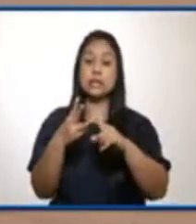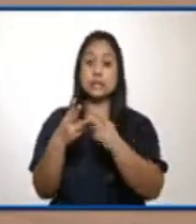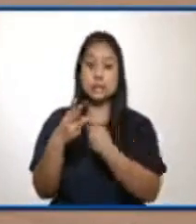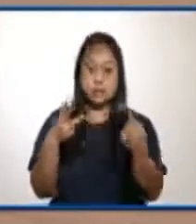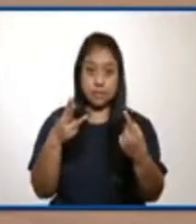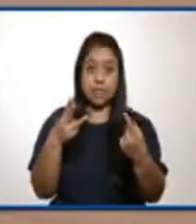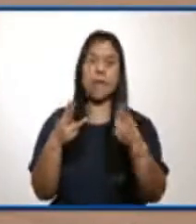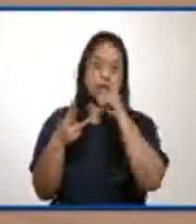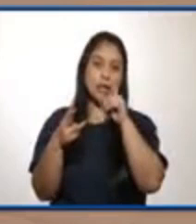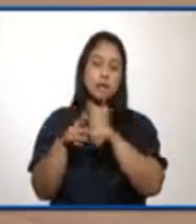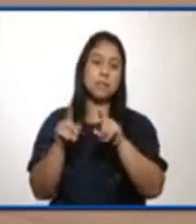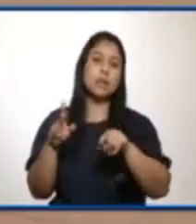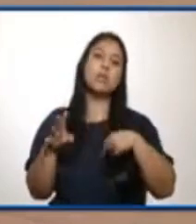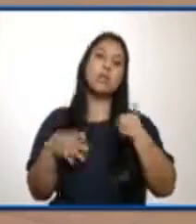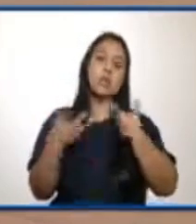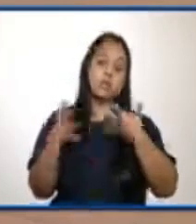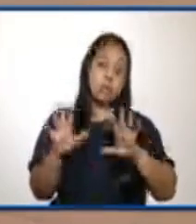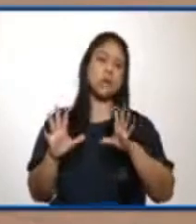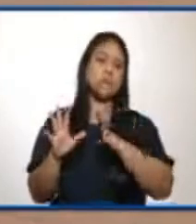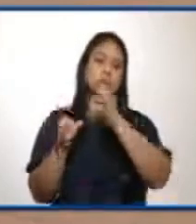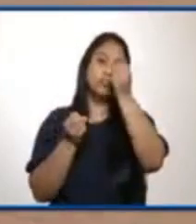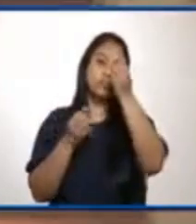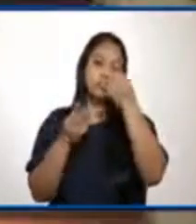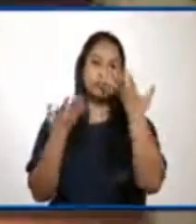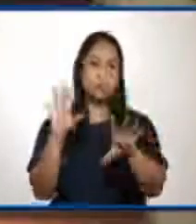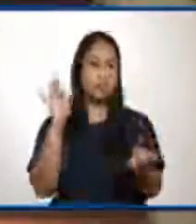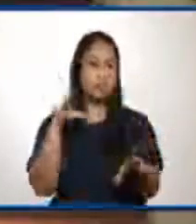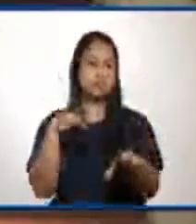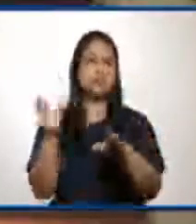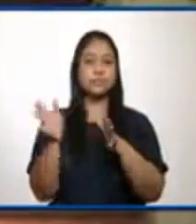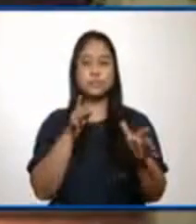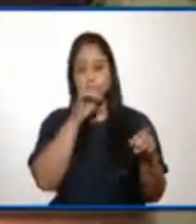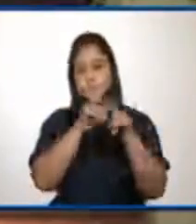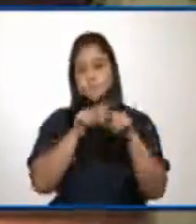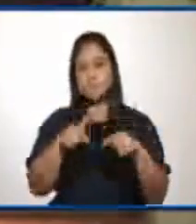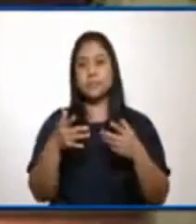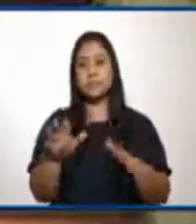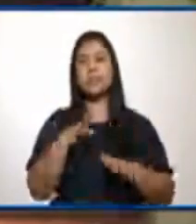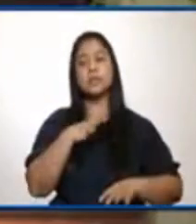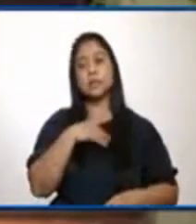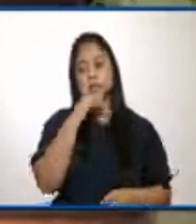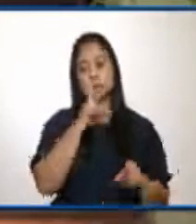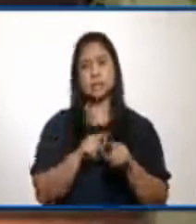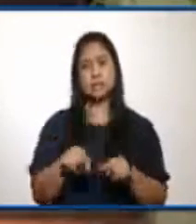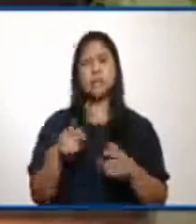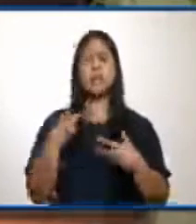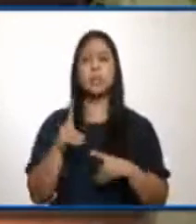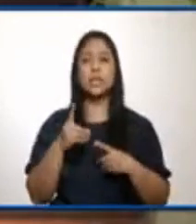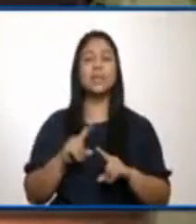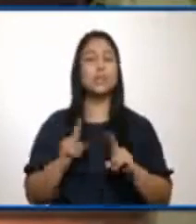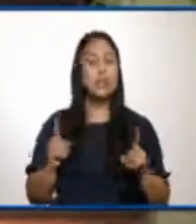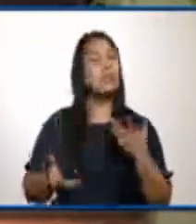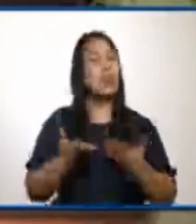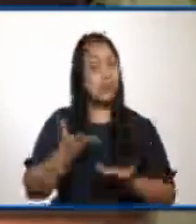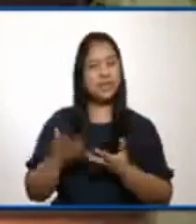ya tengamos algún dato más exacto. Lo que sí tenemos y que puede ser un dato diferente al que hemos estado